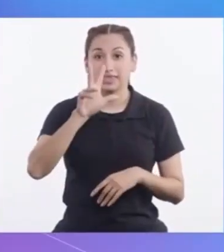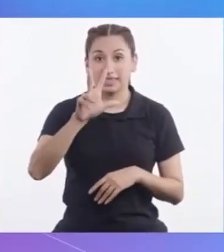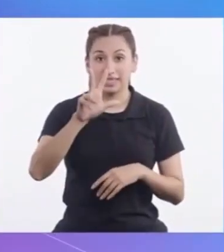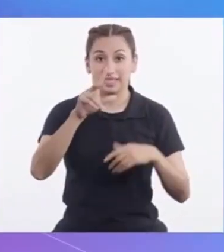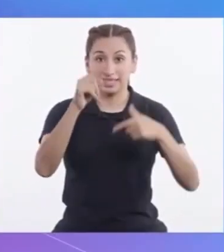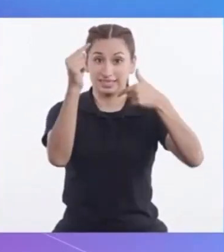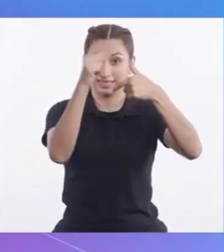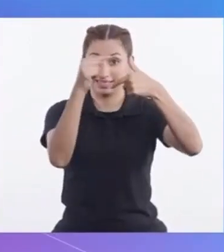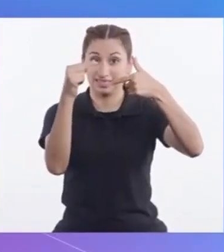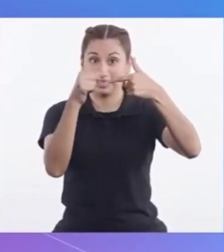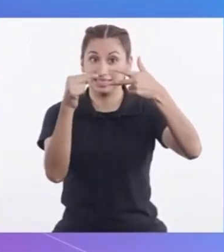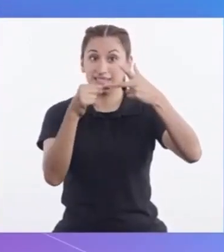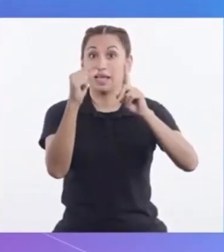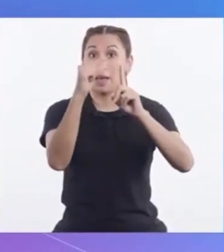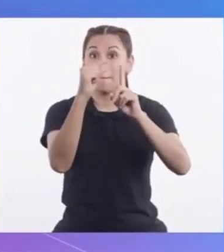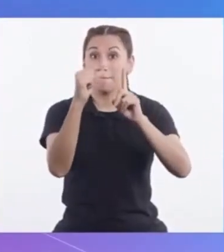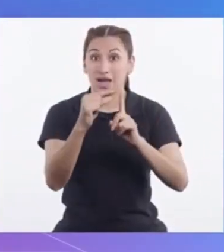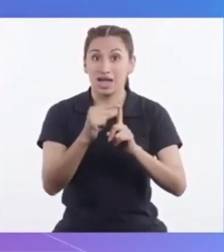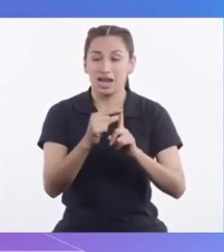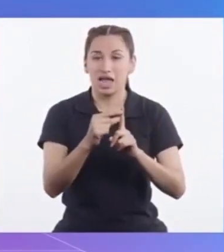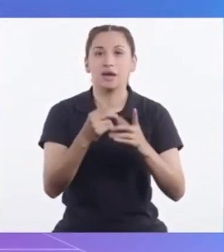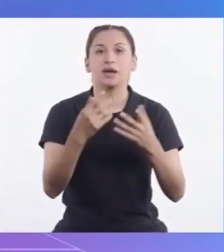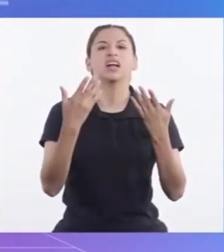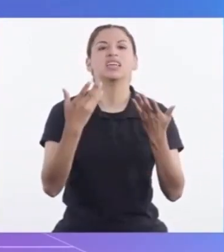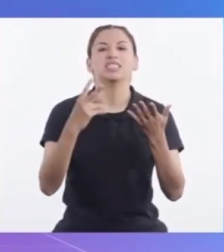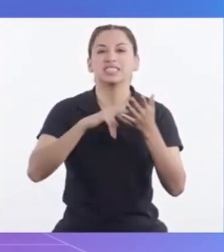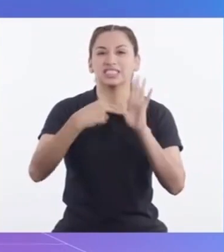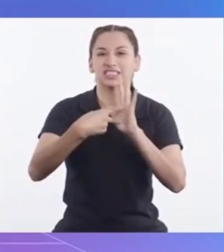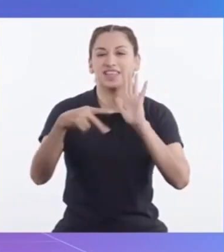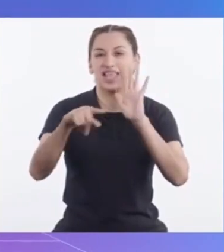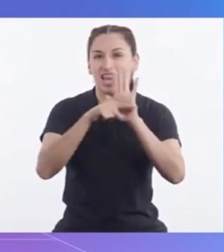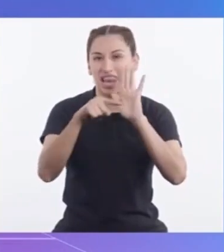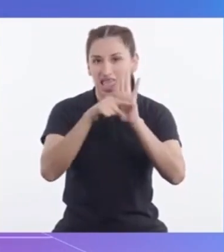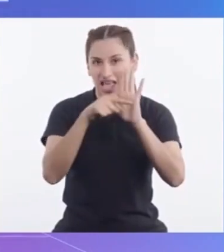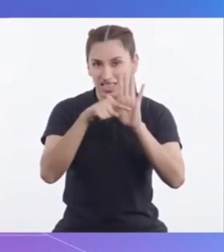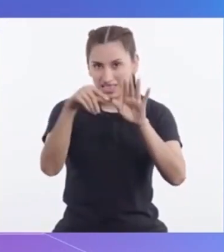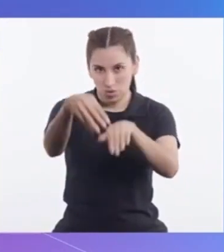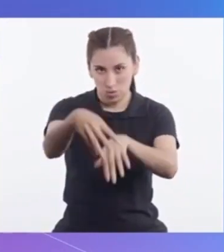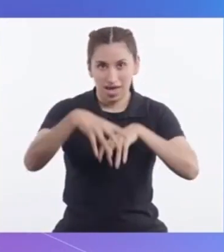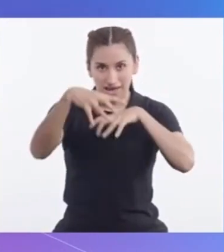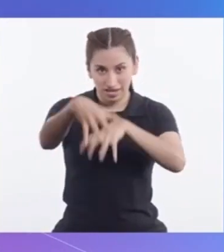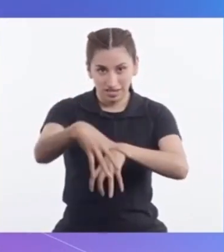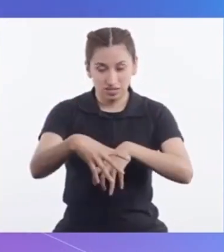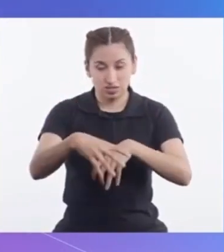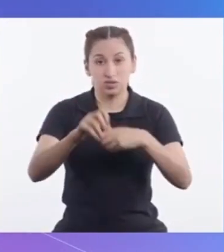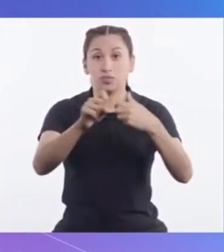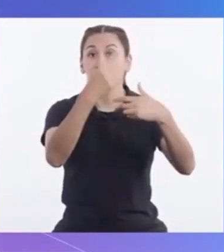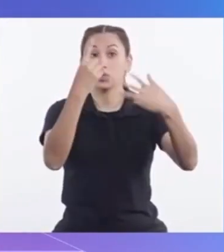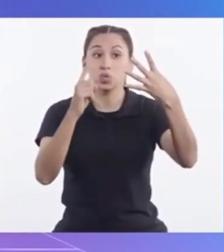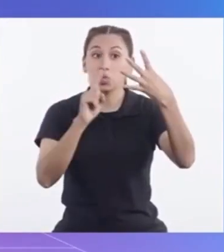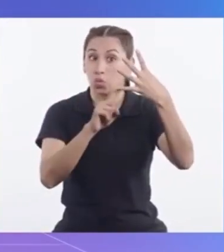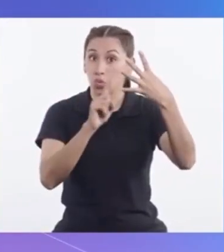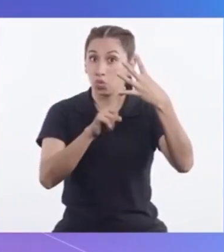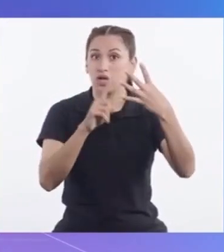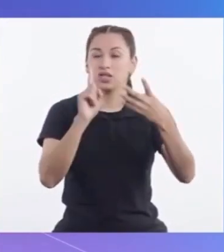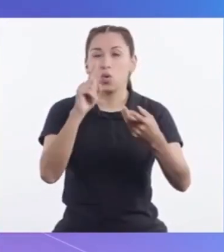Tres de estas palabras Constituyen malas prácticas Agrícolas Y la cuarta palabra Es un problema Que ha